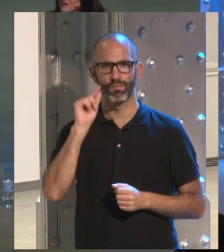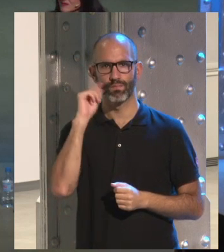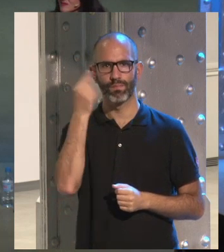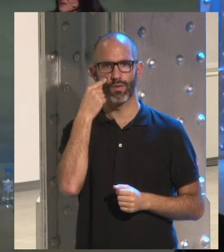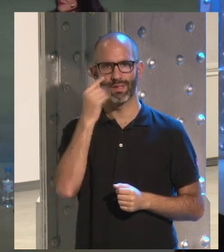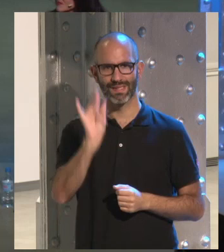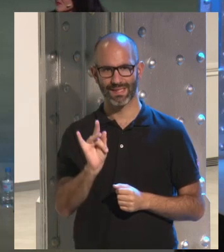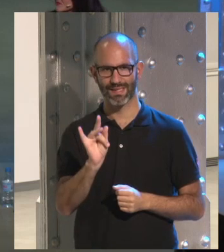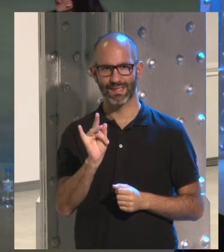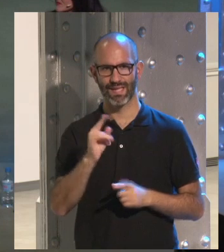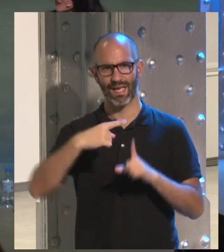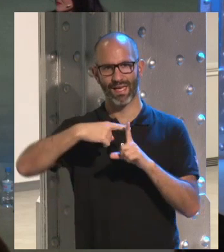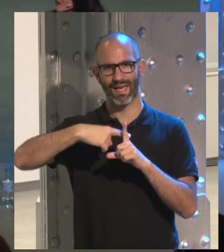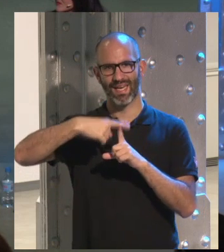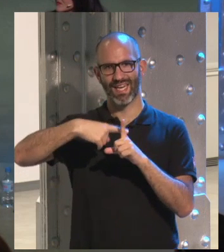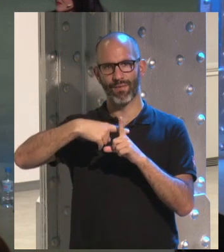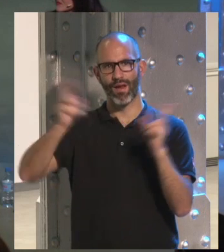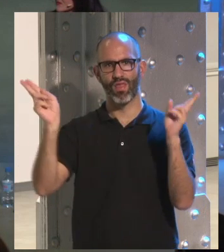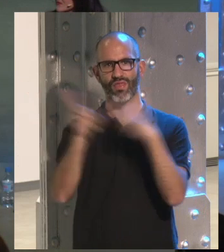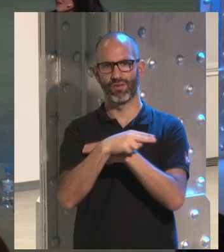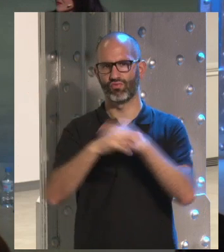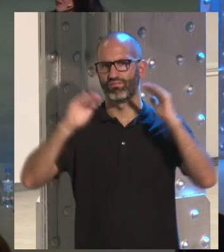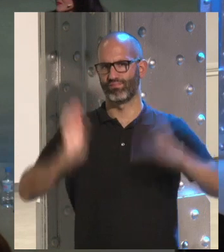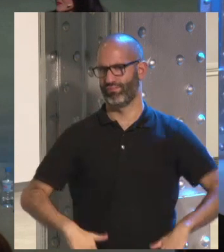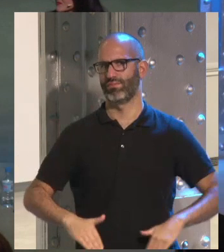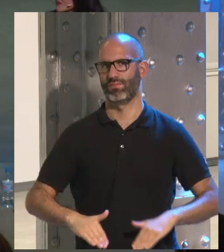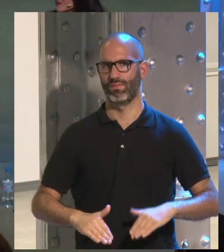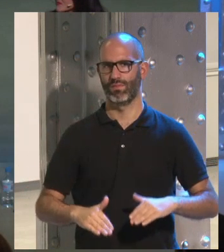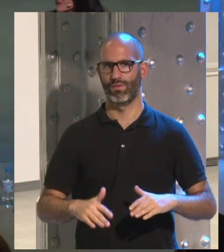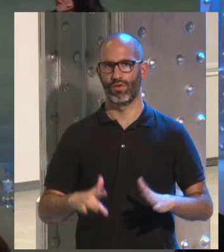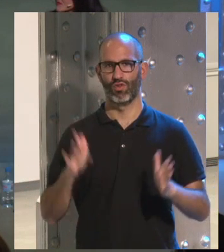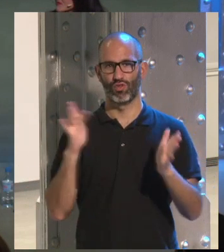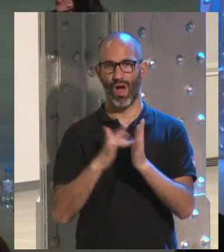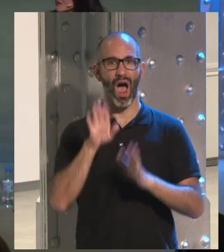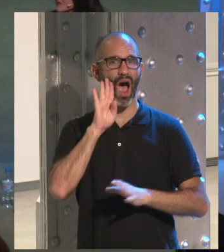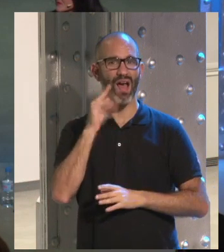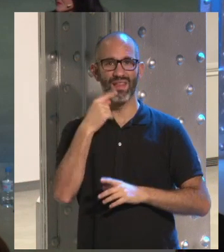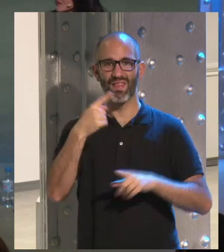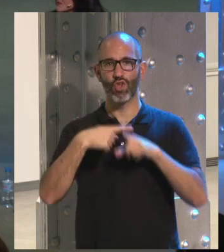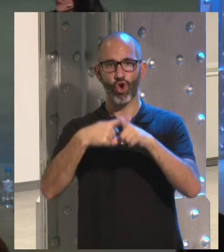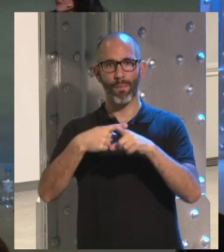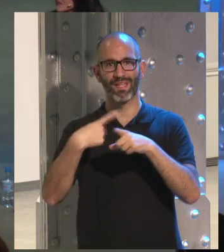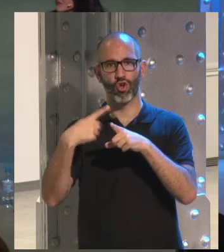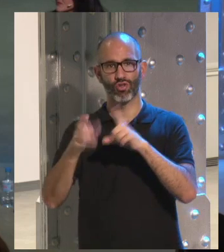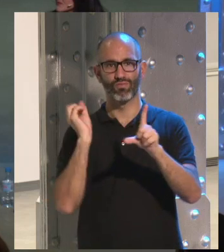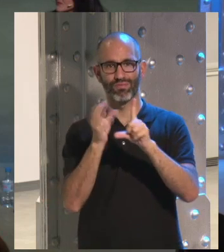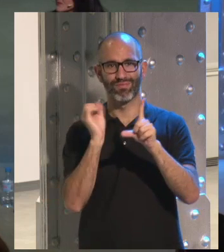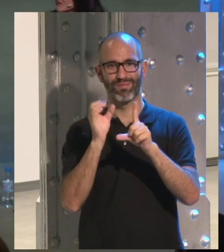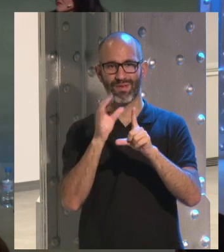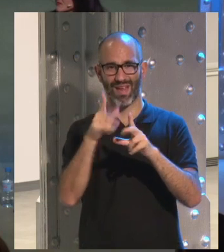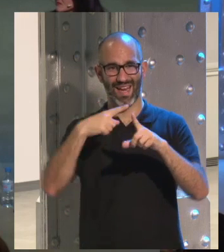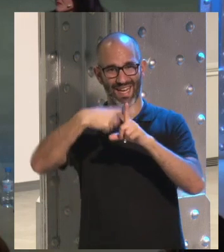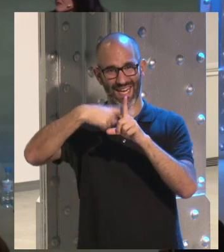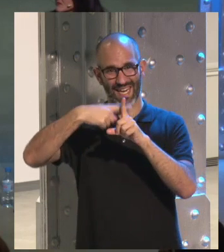es el nivel de la censura lo que ha caído cuando comentabas de compartir cualquier cosa con la gente ¿No? el nivel de